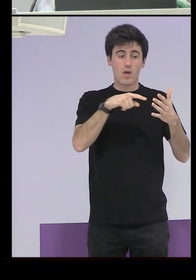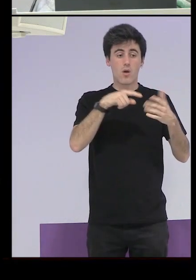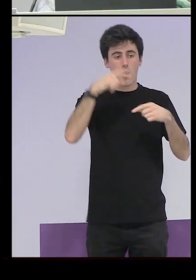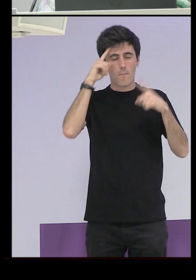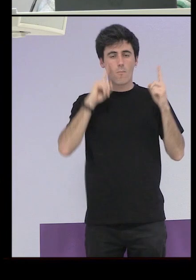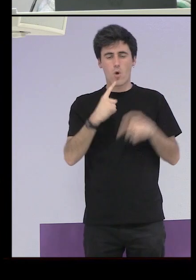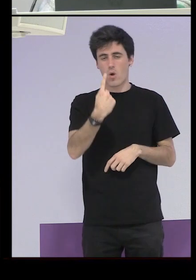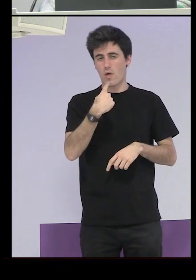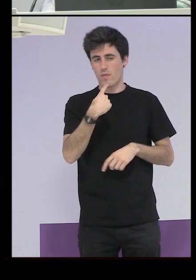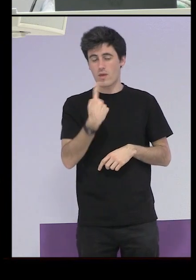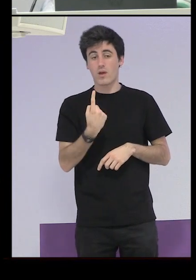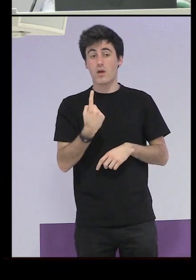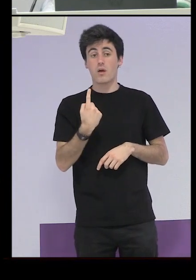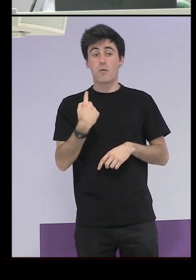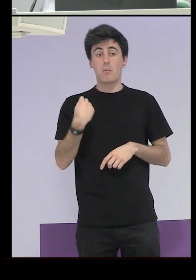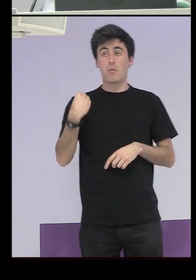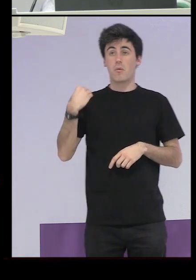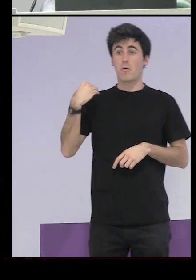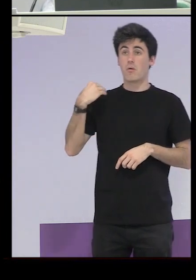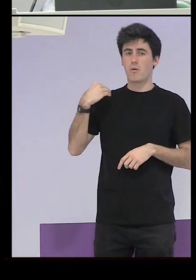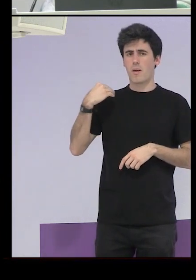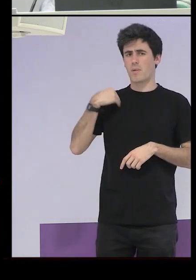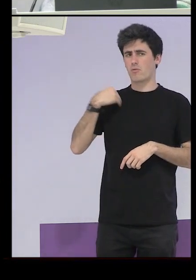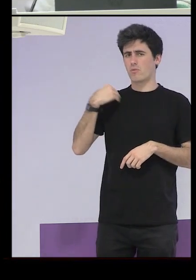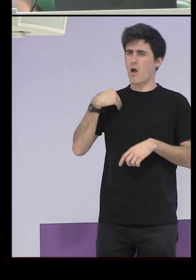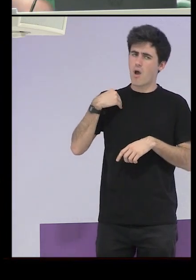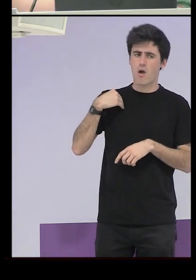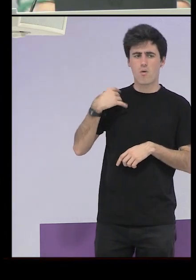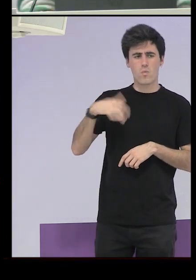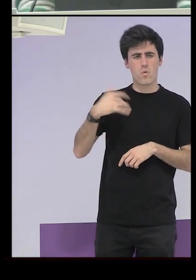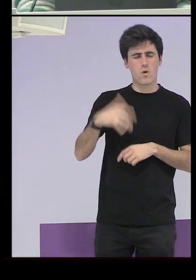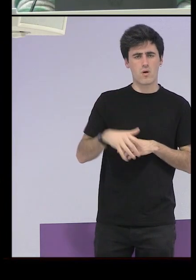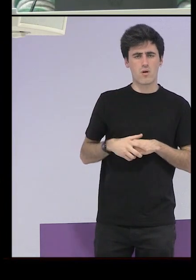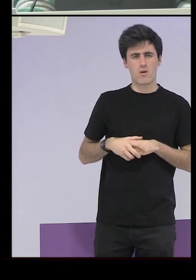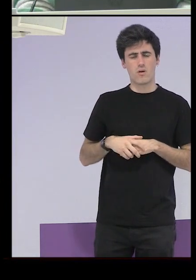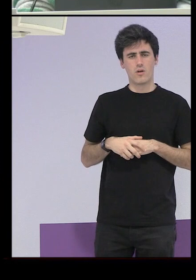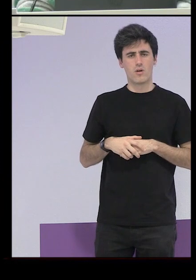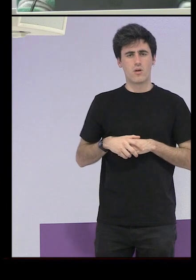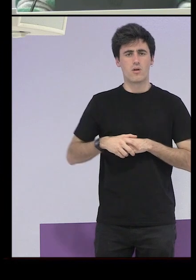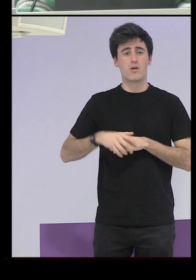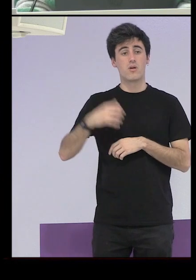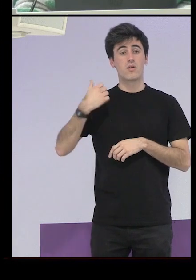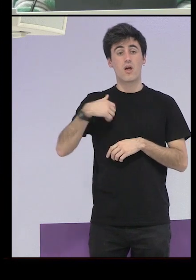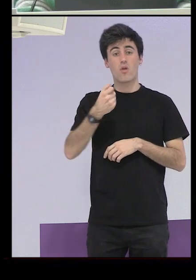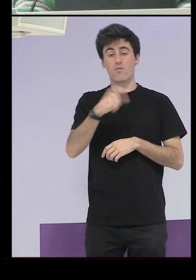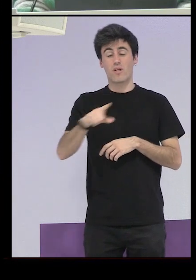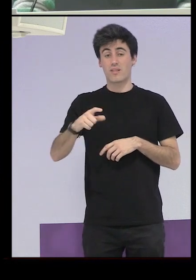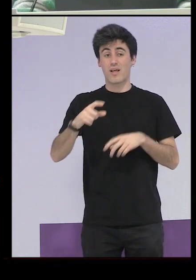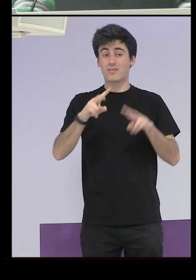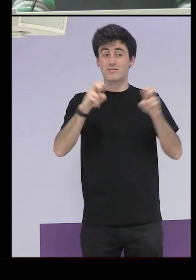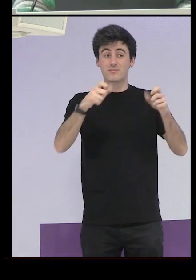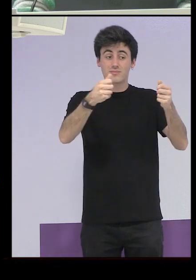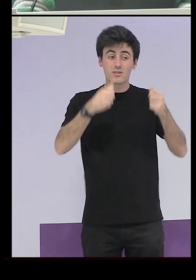esto luego dijo es que me han preguntado con muy mala baba y dices bueno madre mía decía ella no hace falta titulación ni